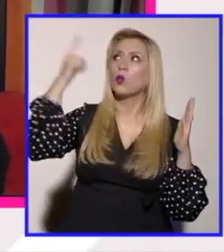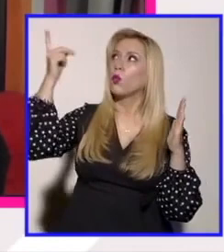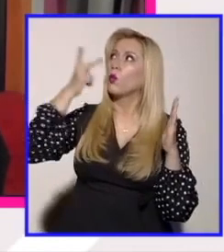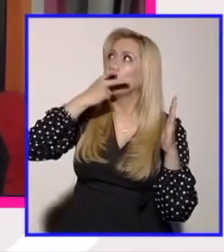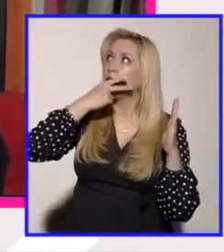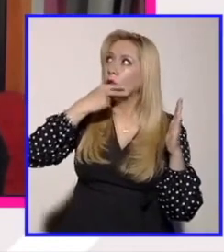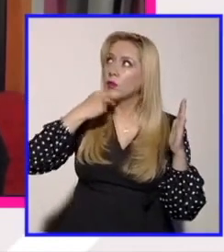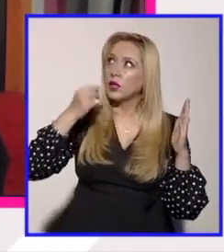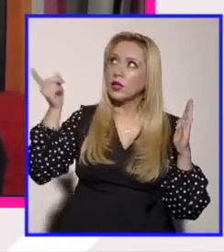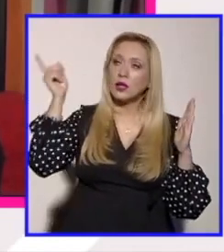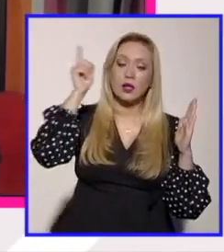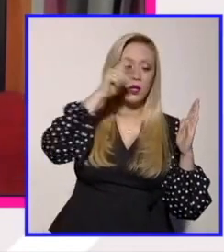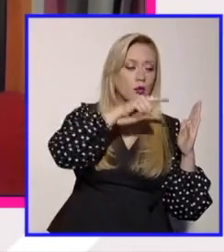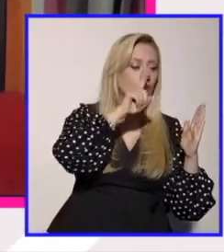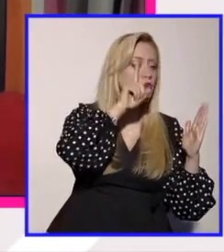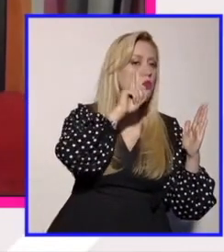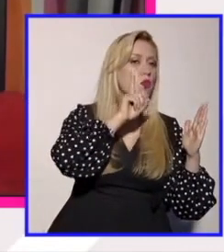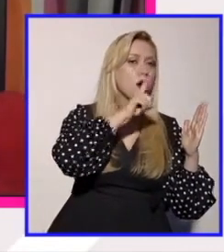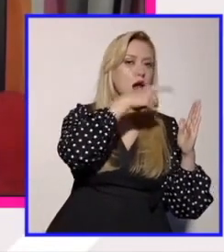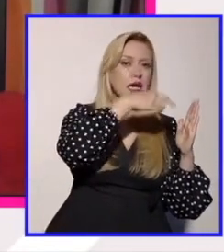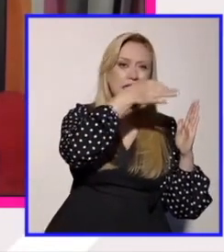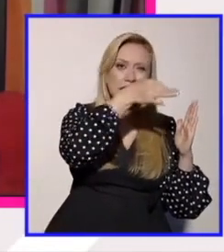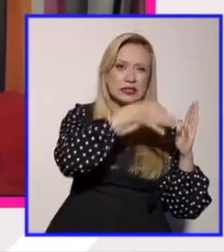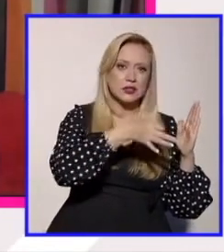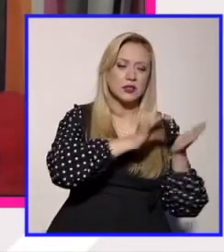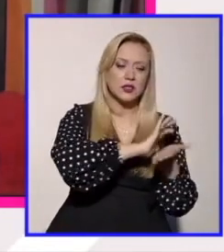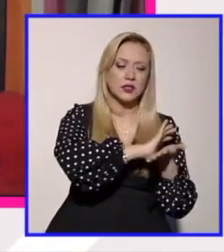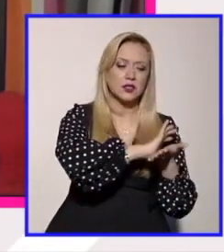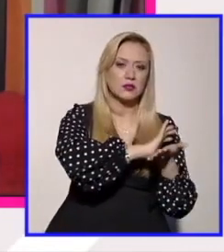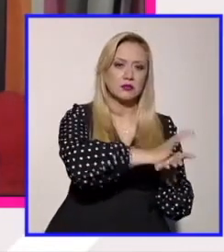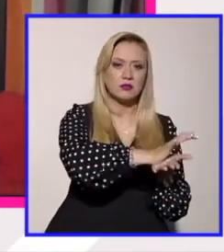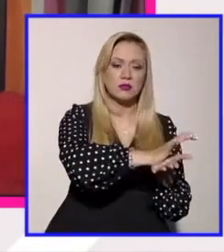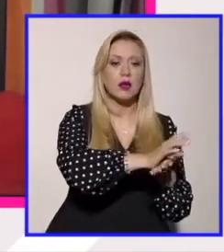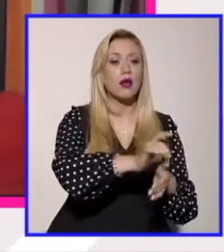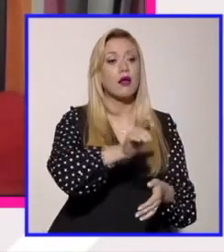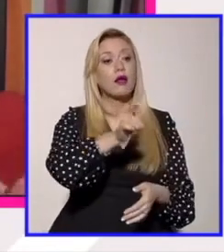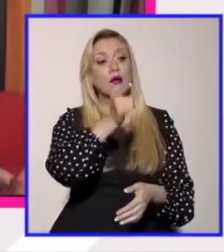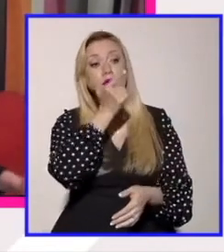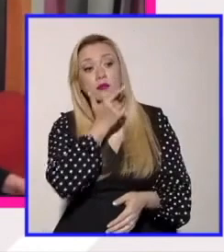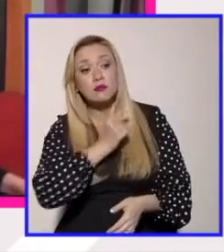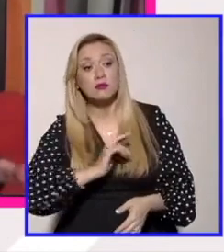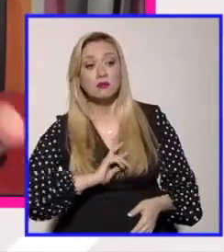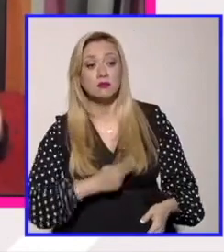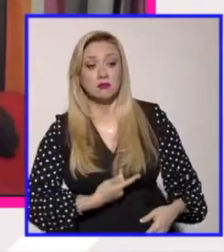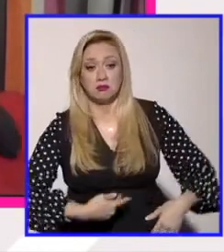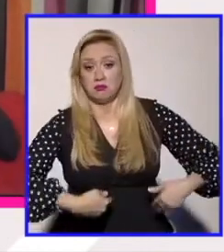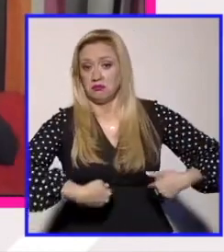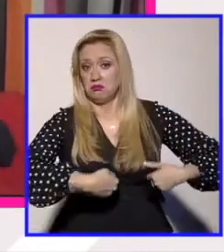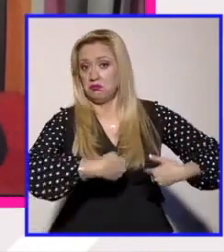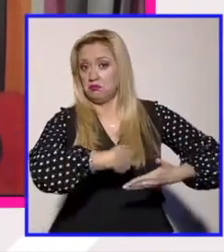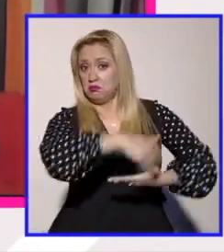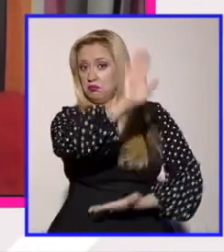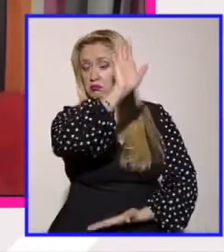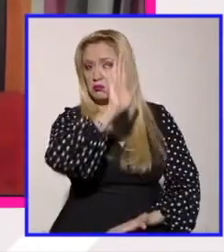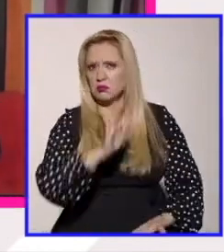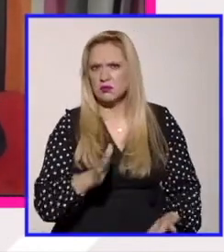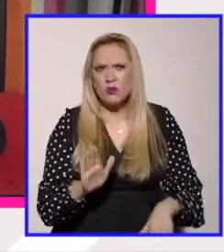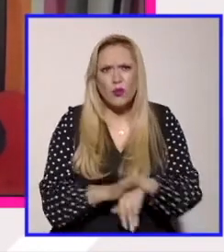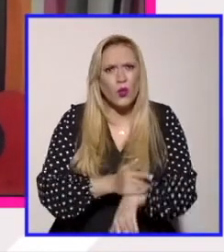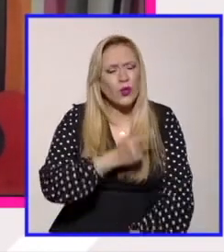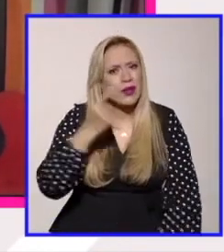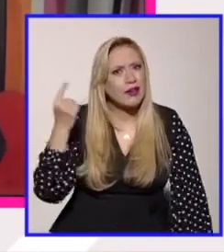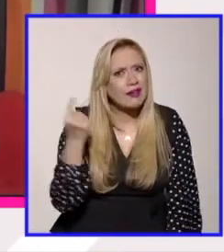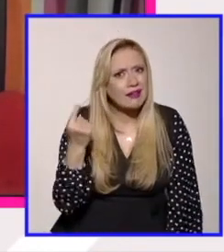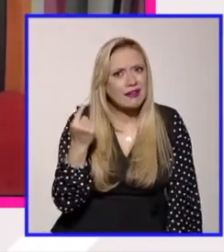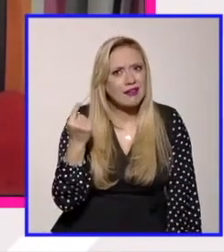trans y en los hombres trans por ejemplo para el tema de derechos reproductivos o sea ¿por qué pasa esto? no sé